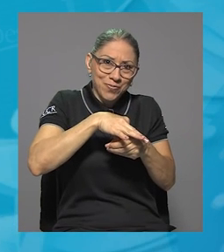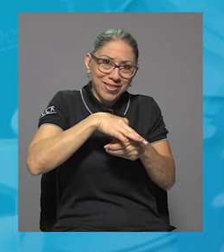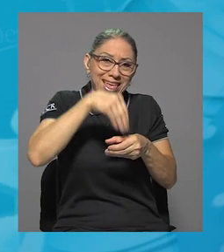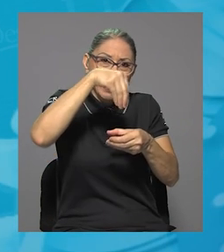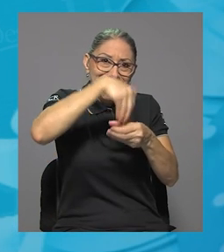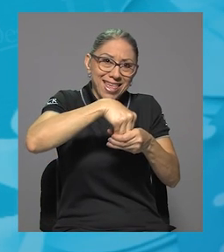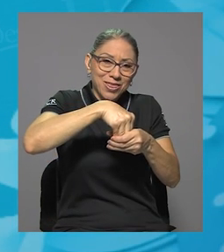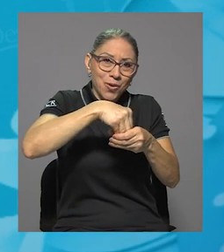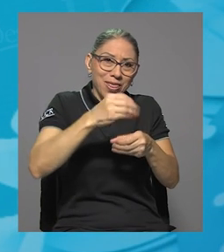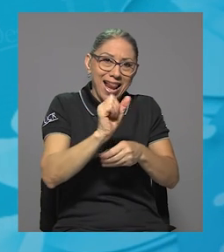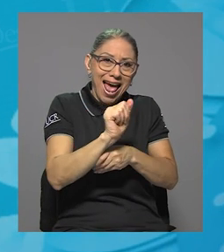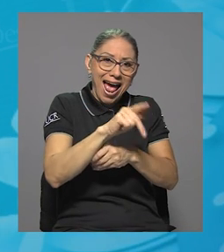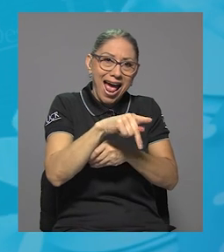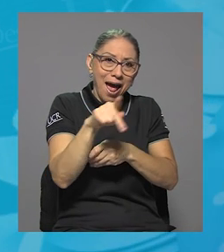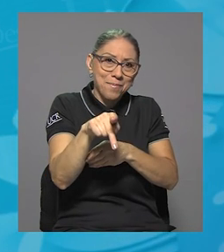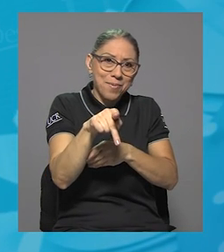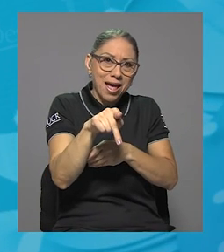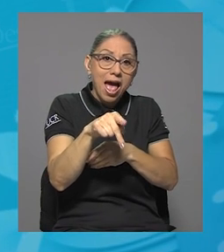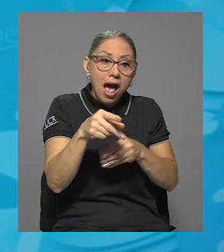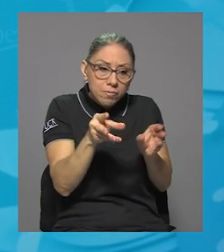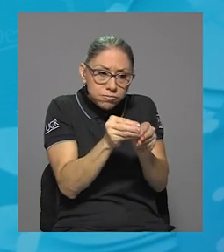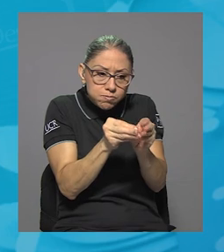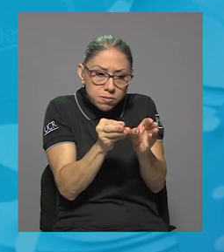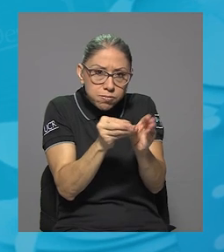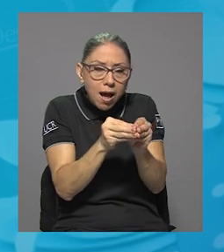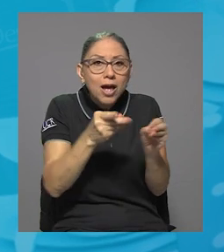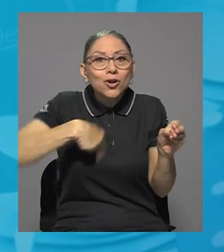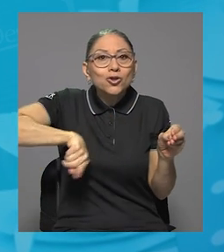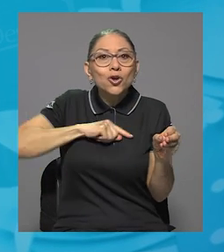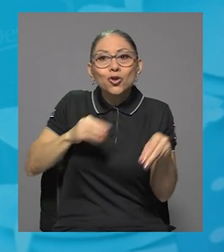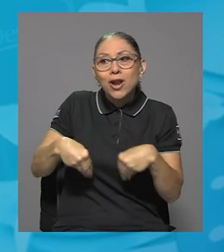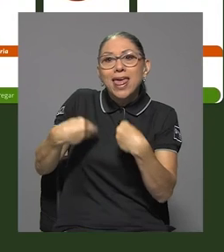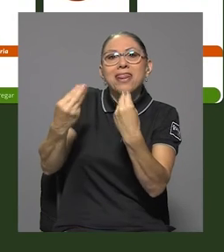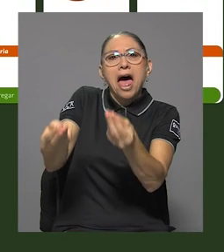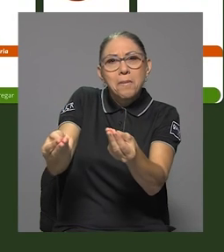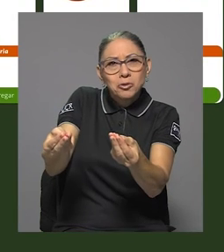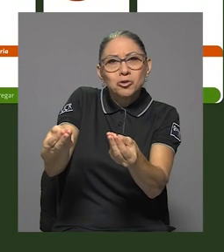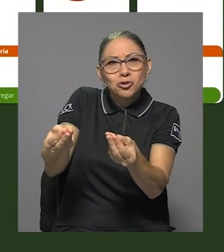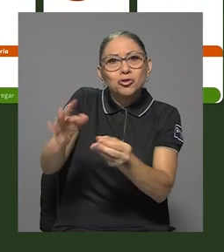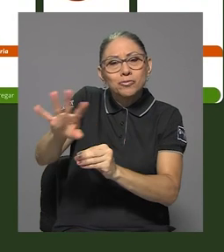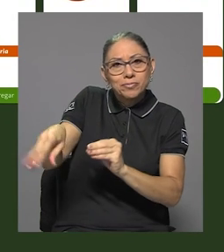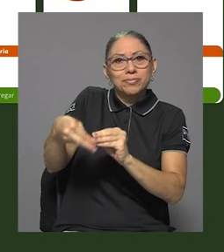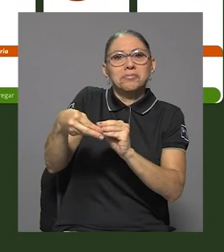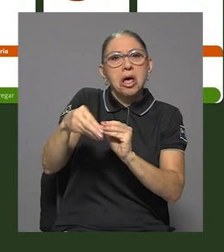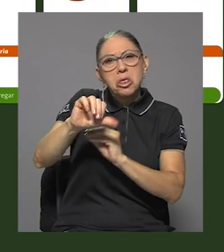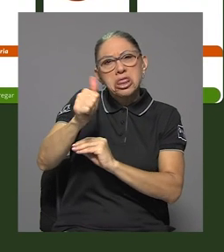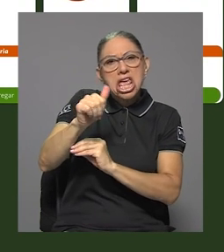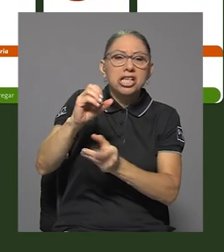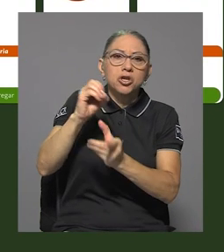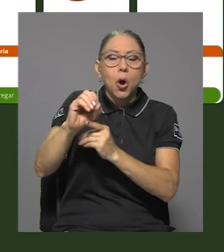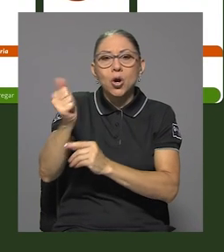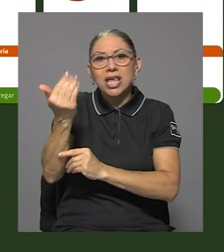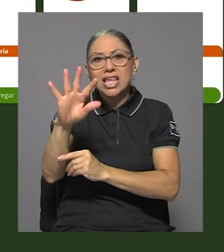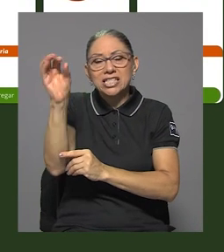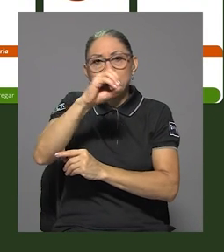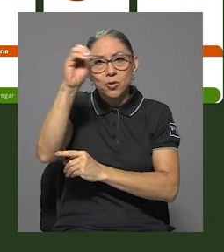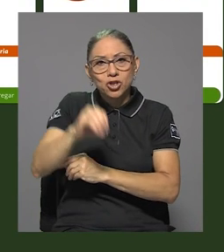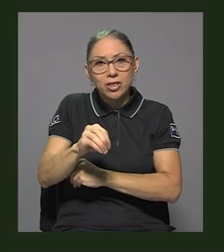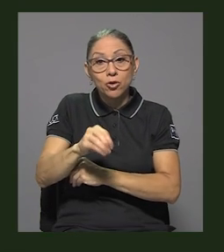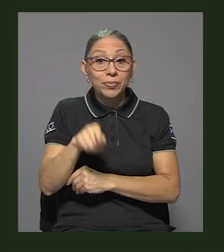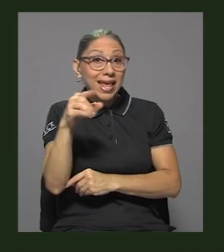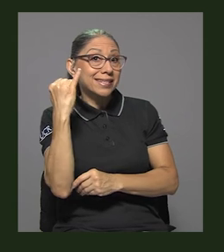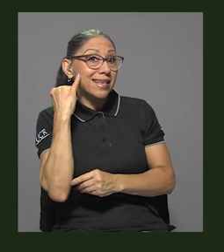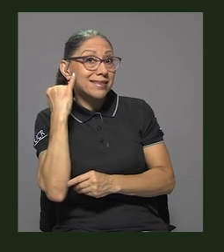damos un adicional que han dado entre un 10 y un 15%. Iniciativas como esta demuestran el apoyo de nuestra